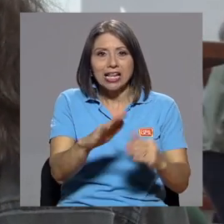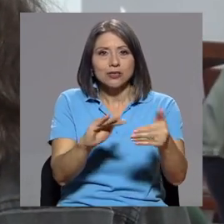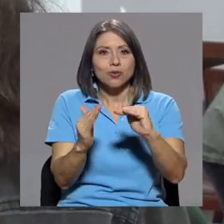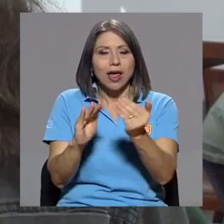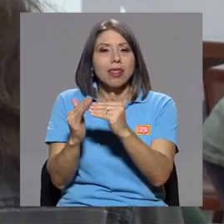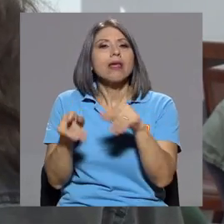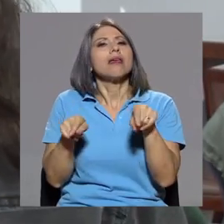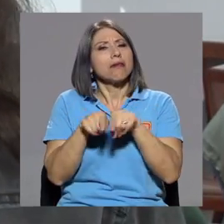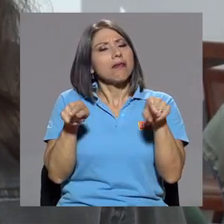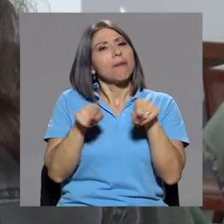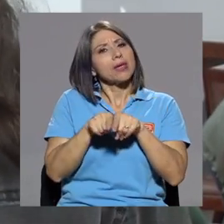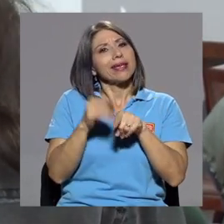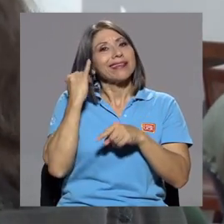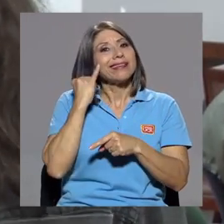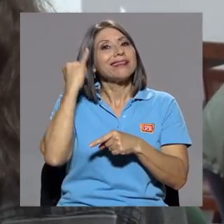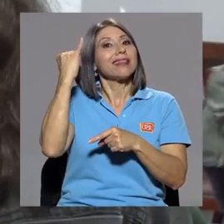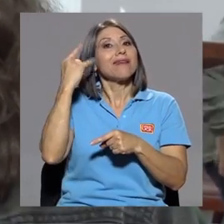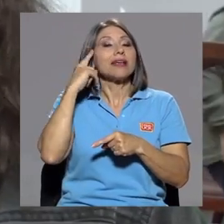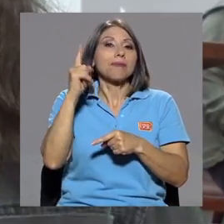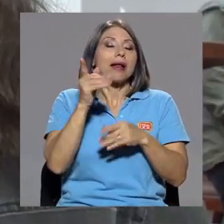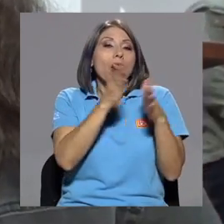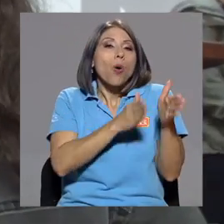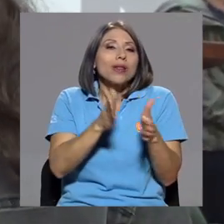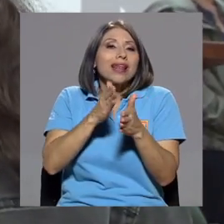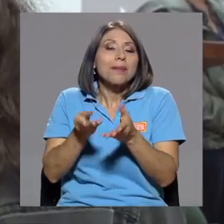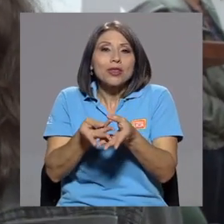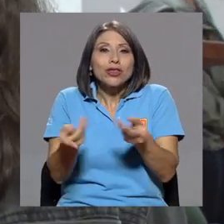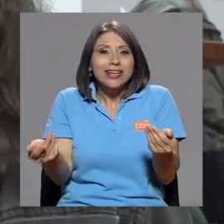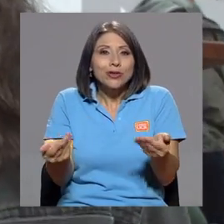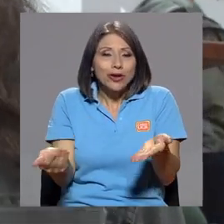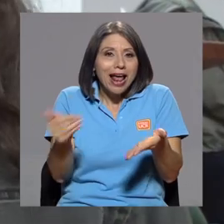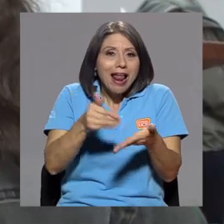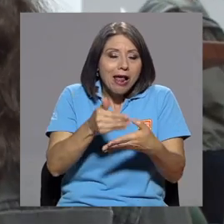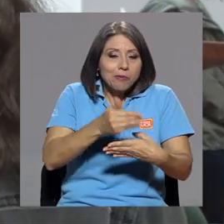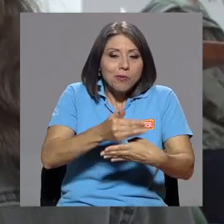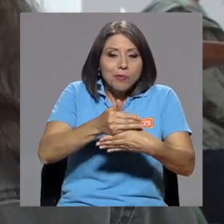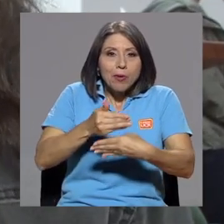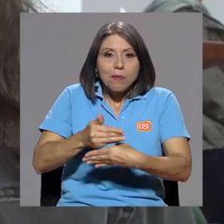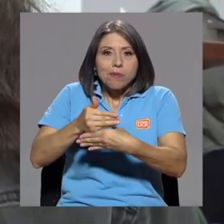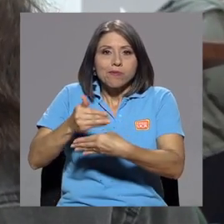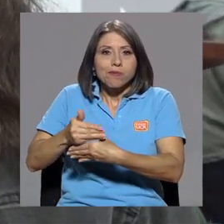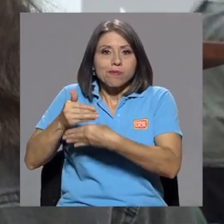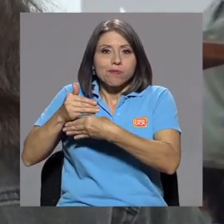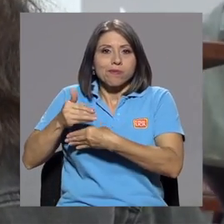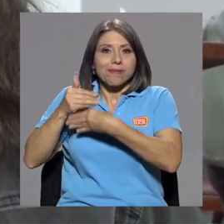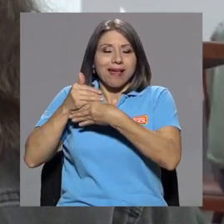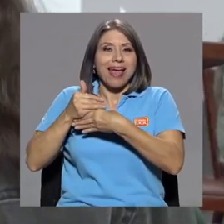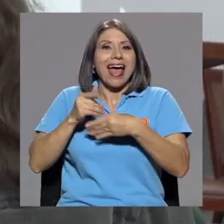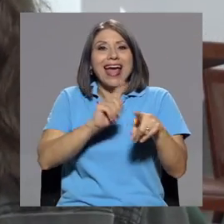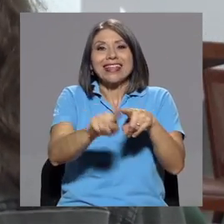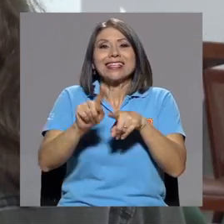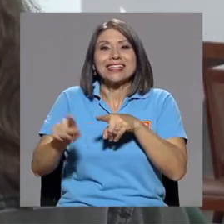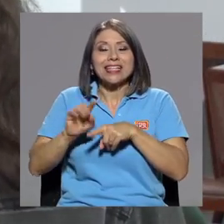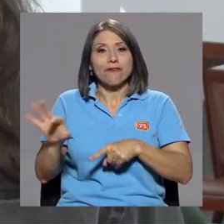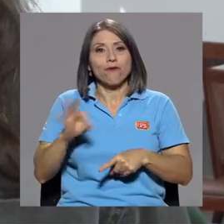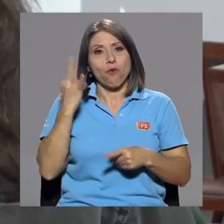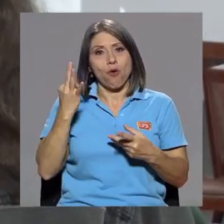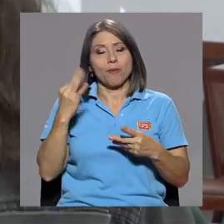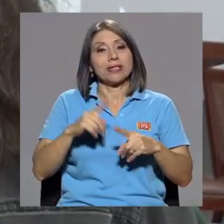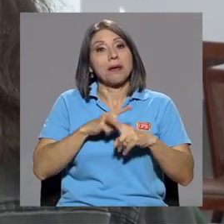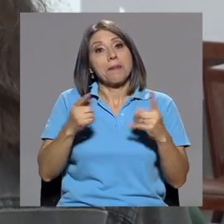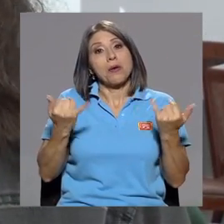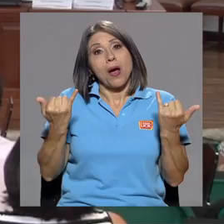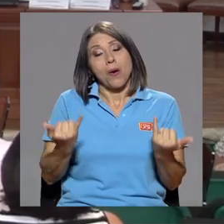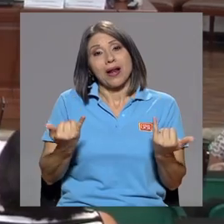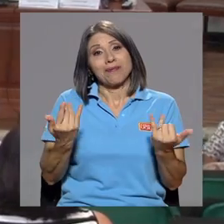ser iniciativas de ordenamiento territorial, que hay distintas modalidades y que de repente pasan incluso por la participación o por los